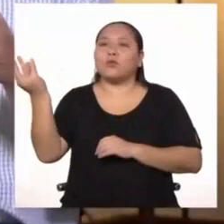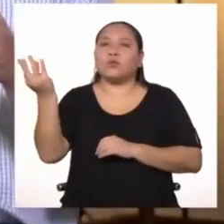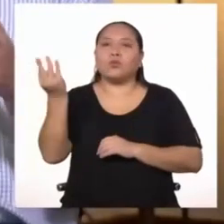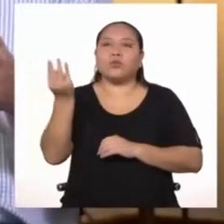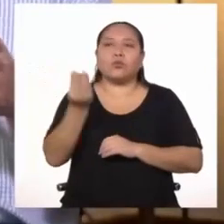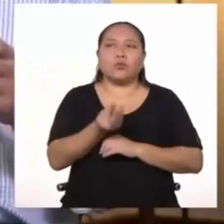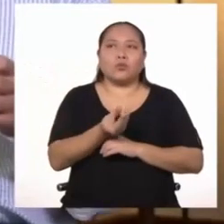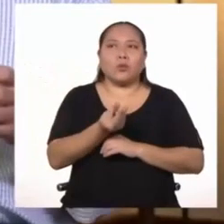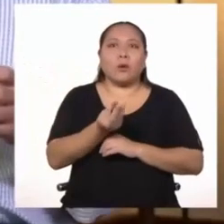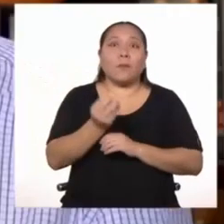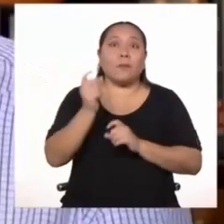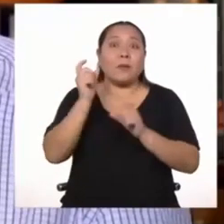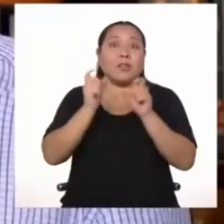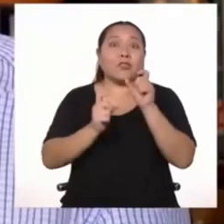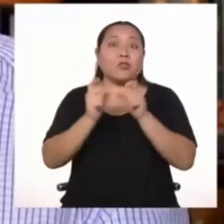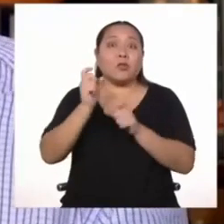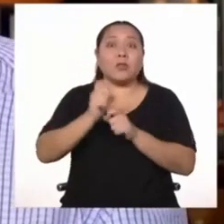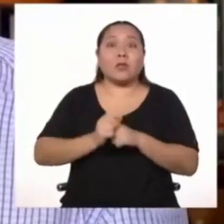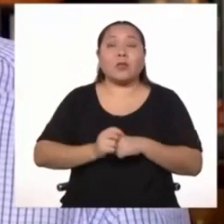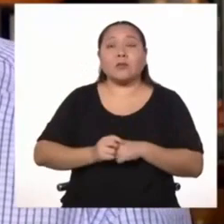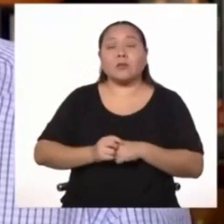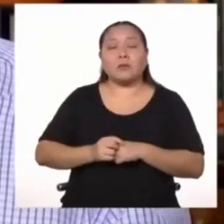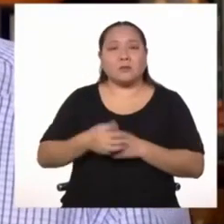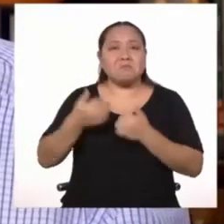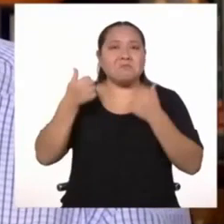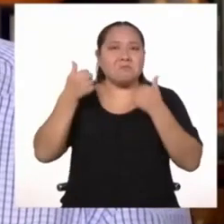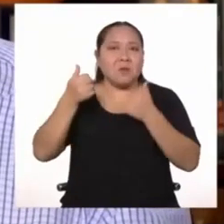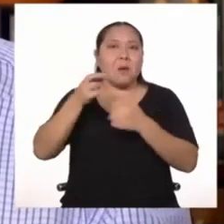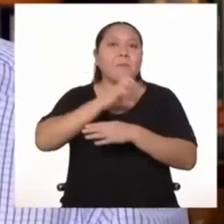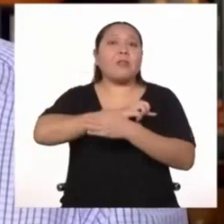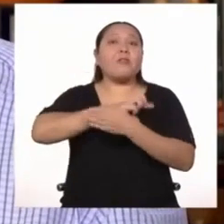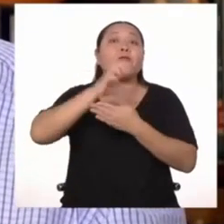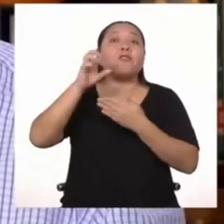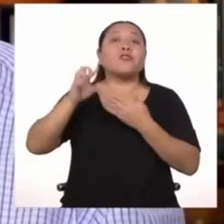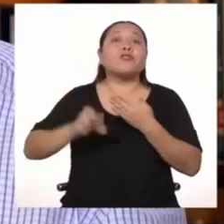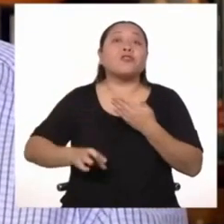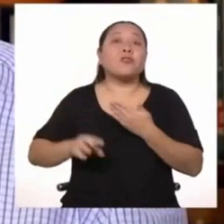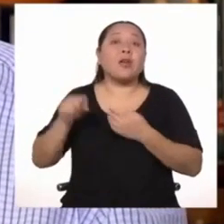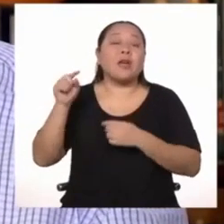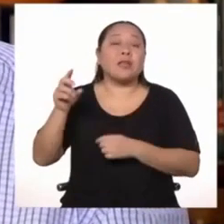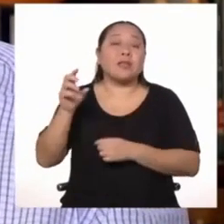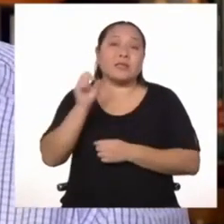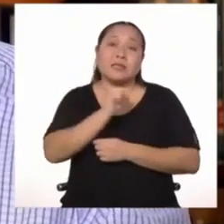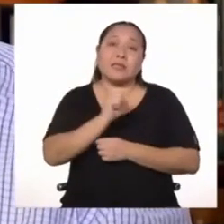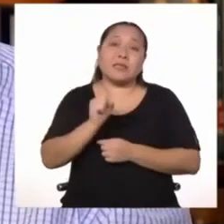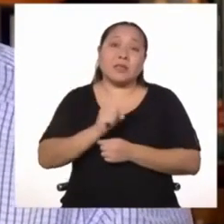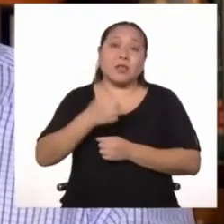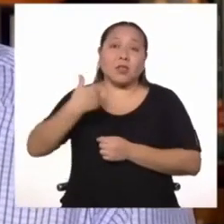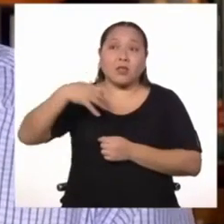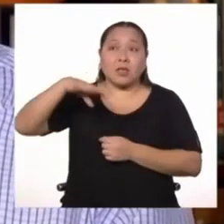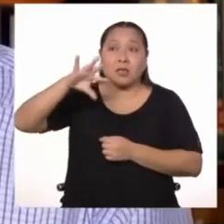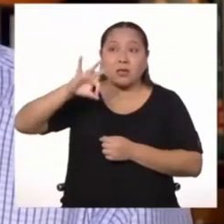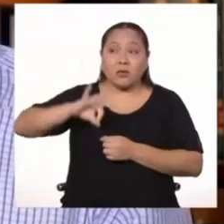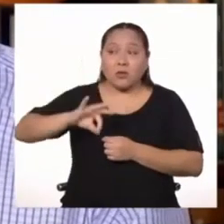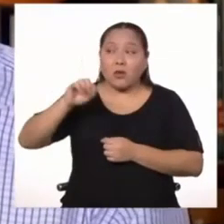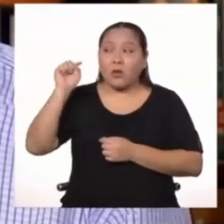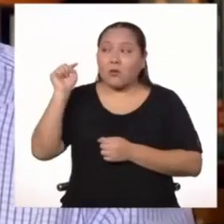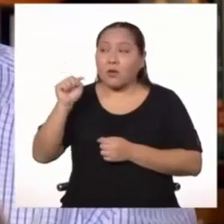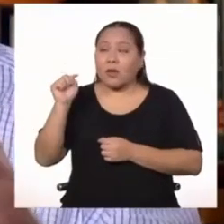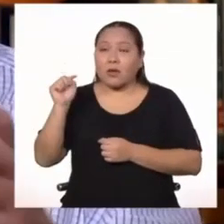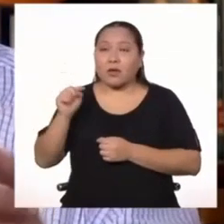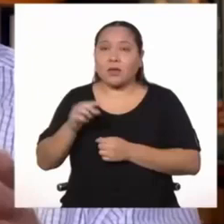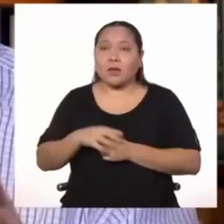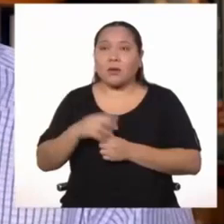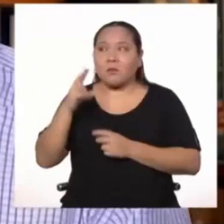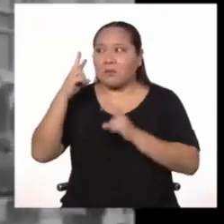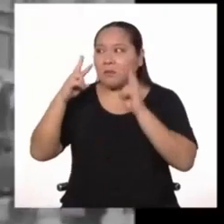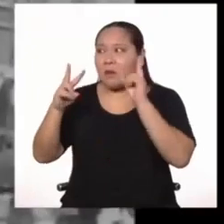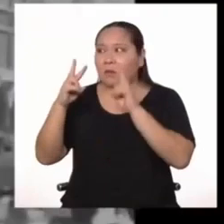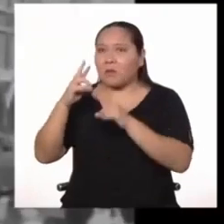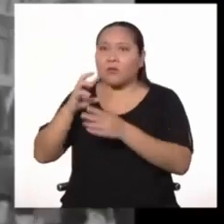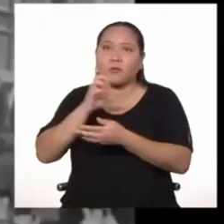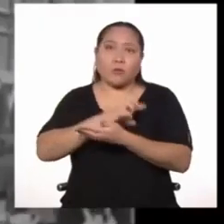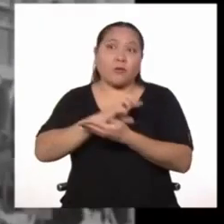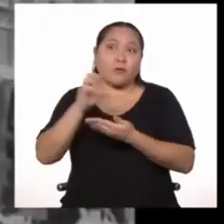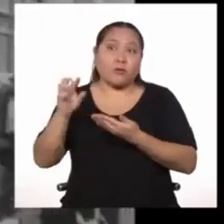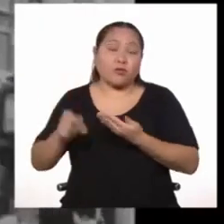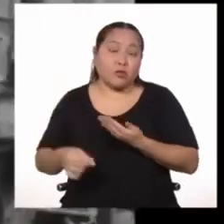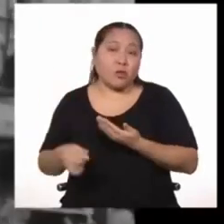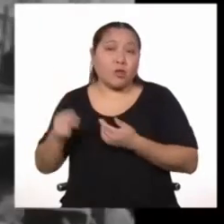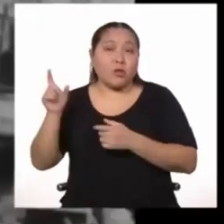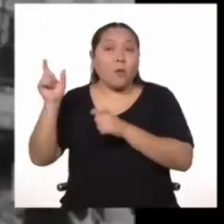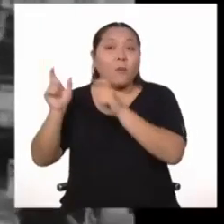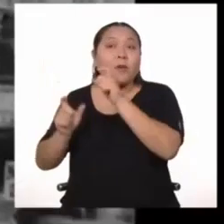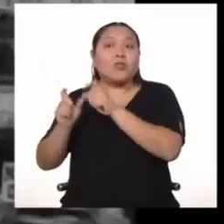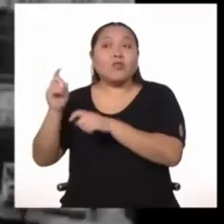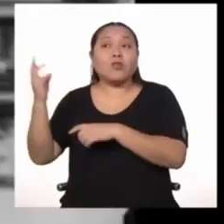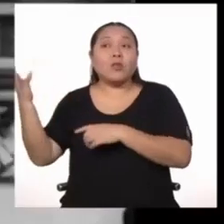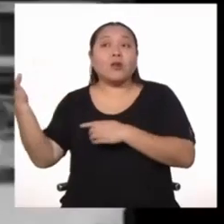obra capacitada, lo que en el siglo XIX podrían constituirse, en términos generales, profesionales. Son personas